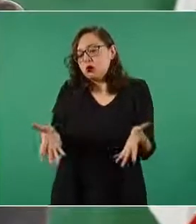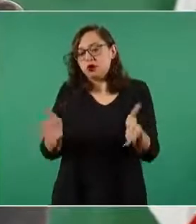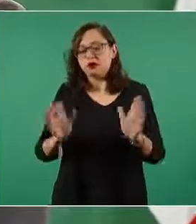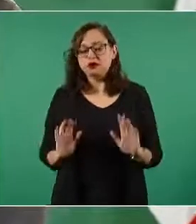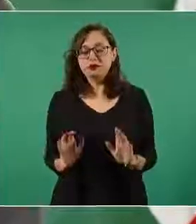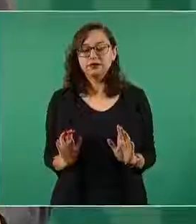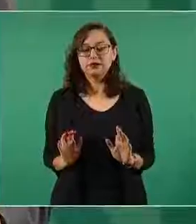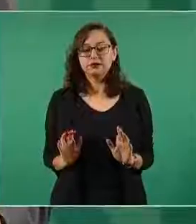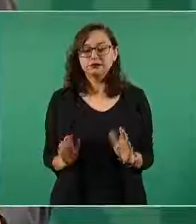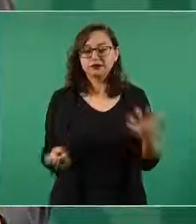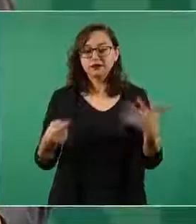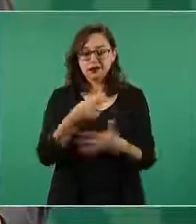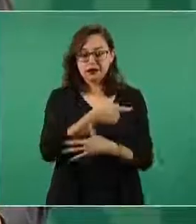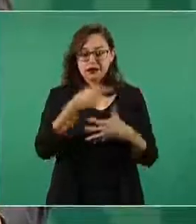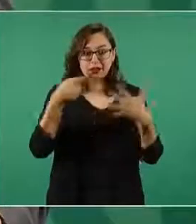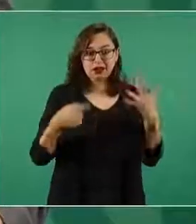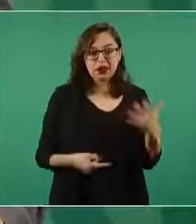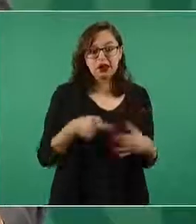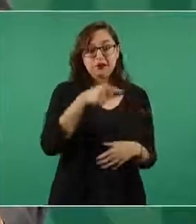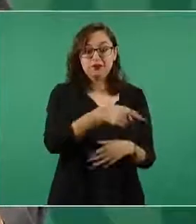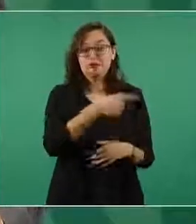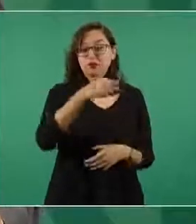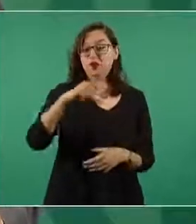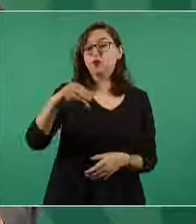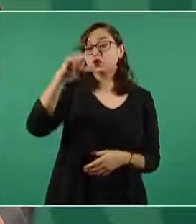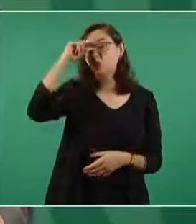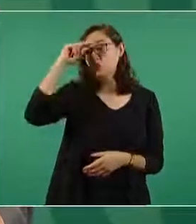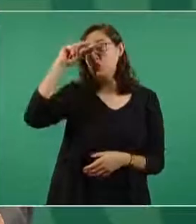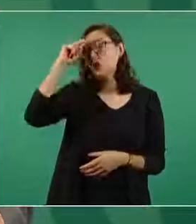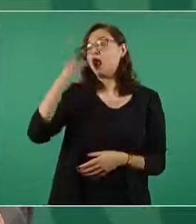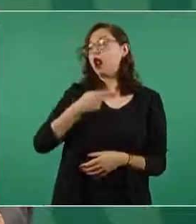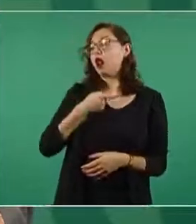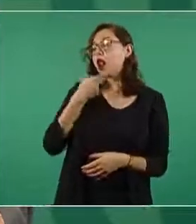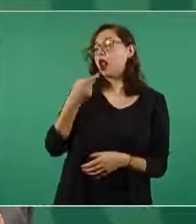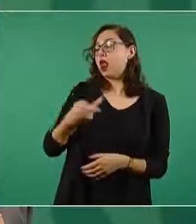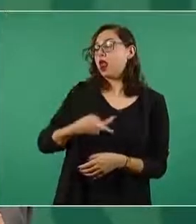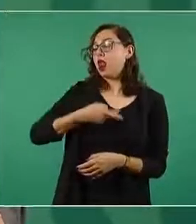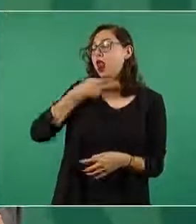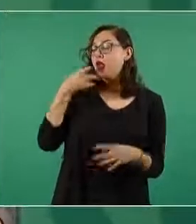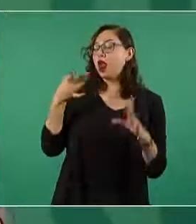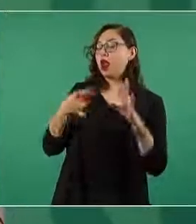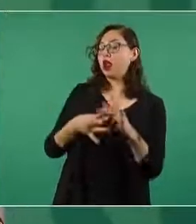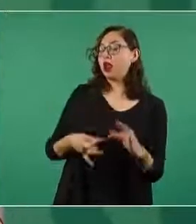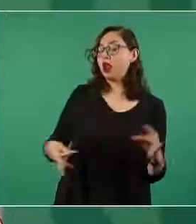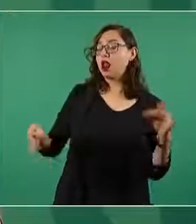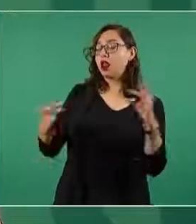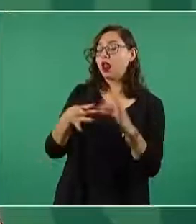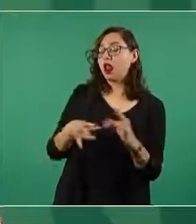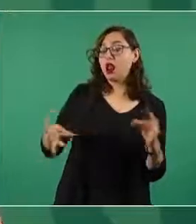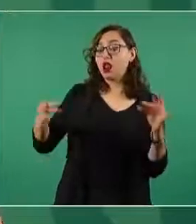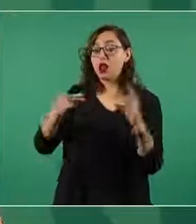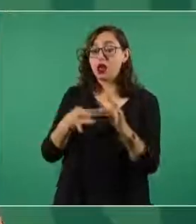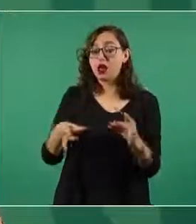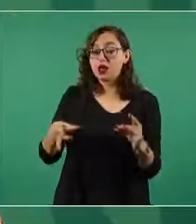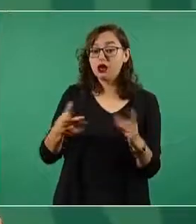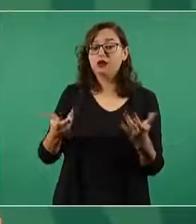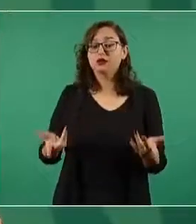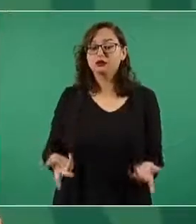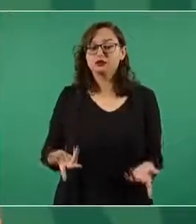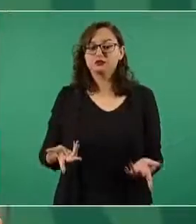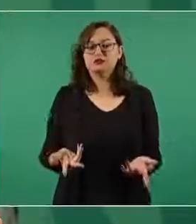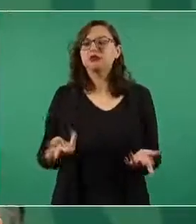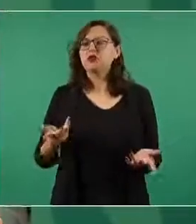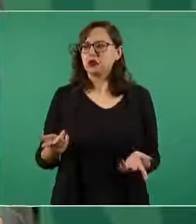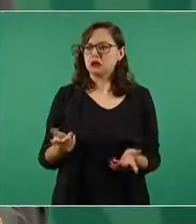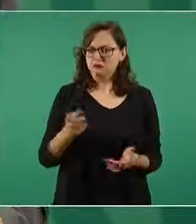Todo eso lo fueron elaborando y que además había que triunfar